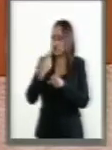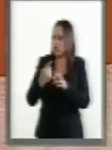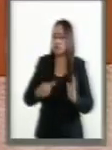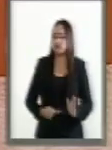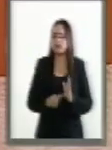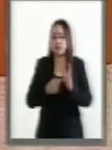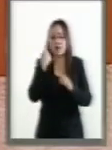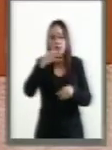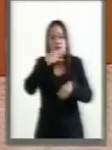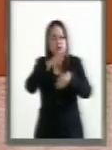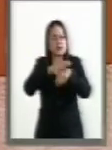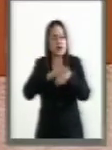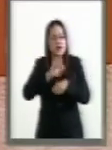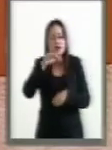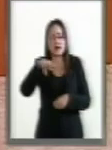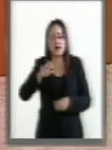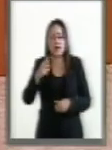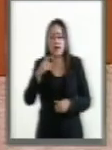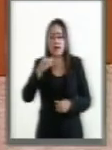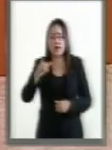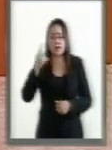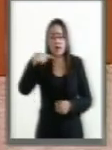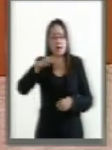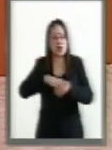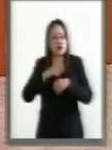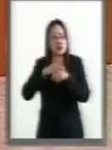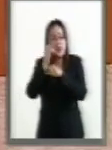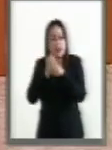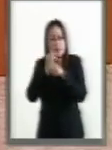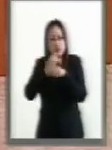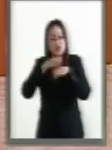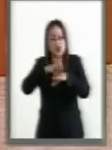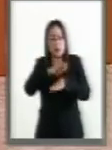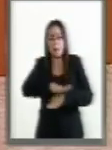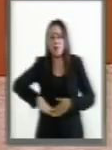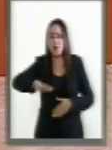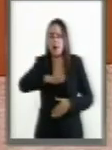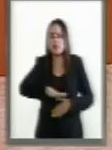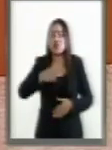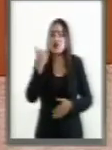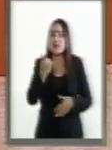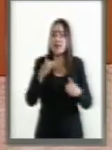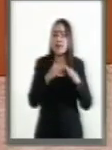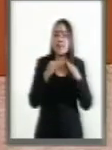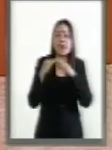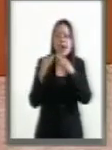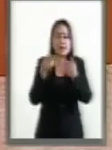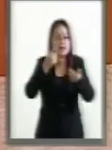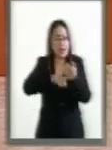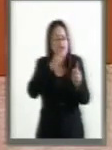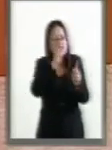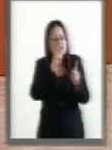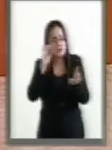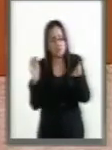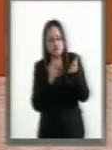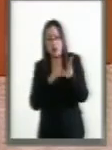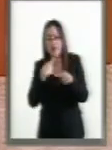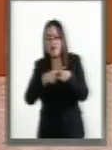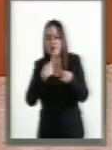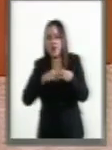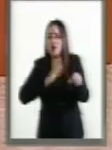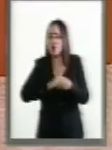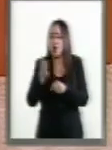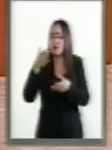el exhorto al INEGI para que el próximo censo de población y vivienda pueda incluir el perfil epidemiológico de la